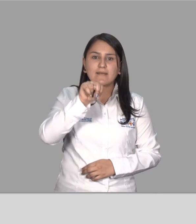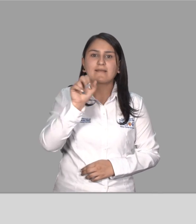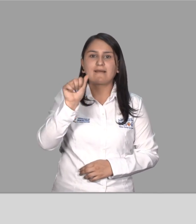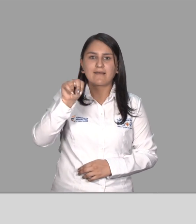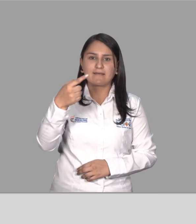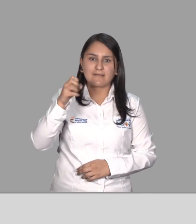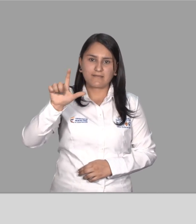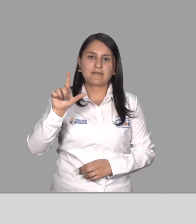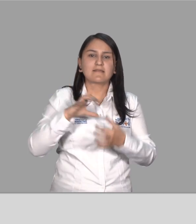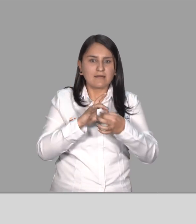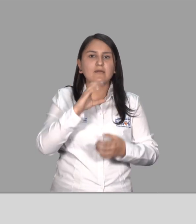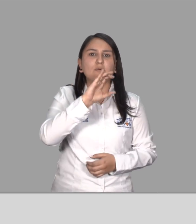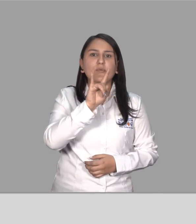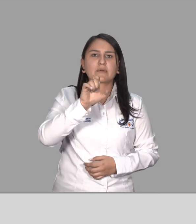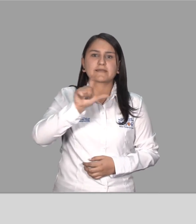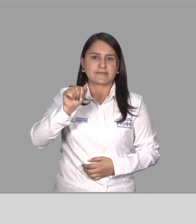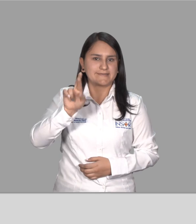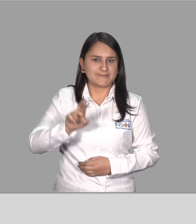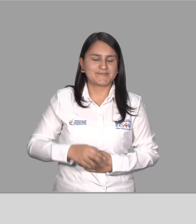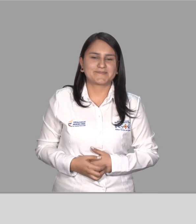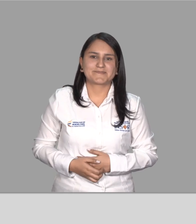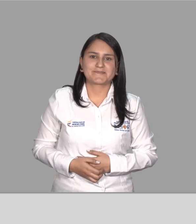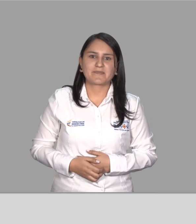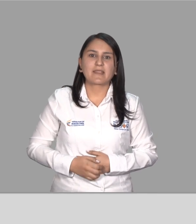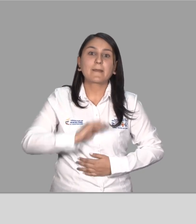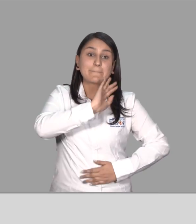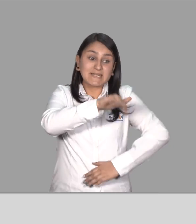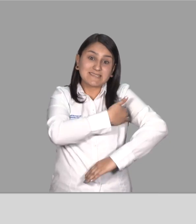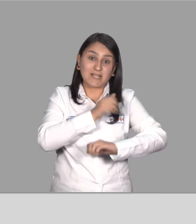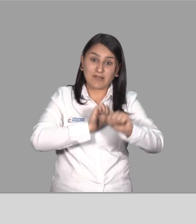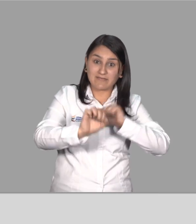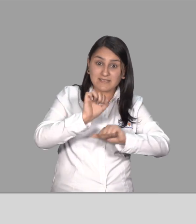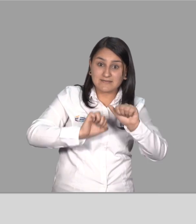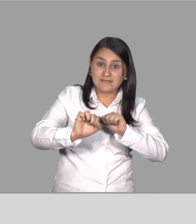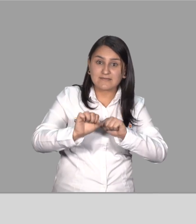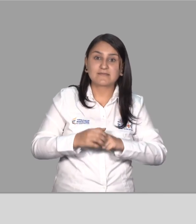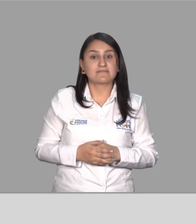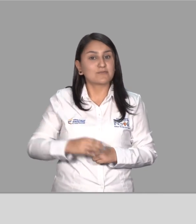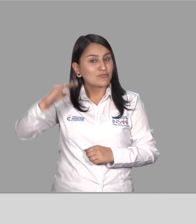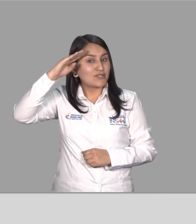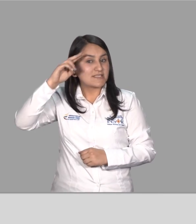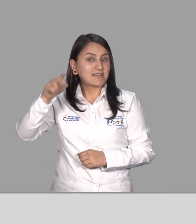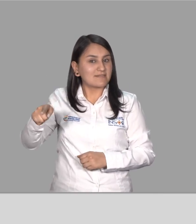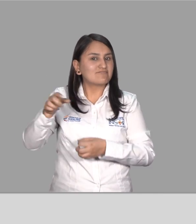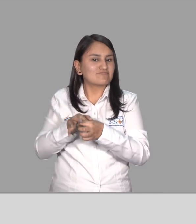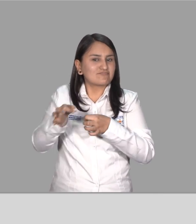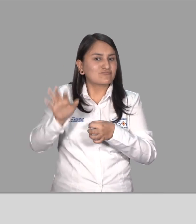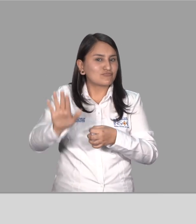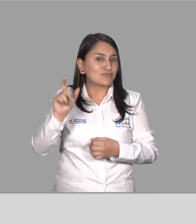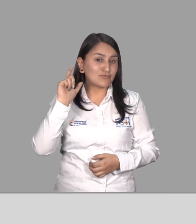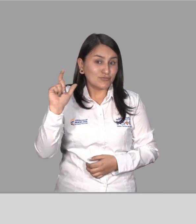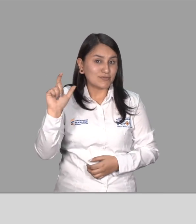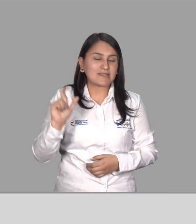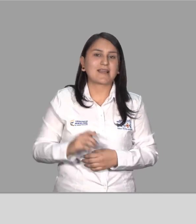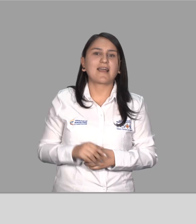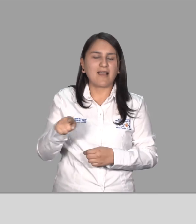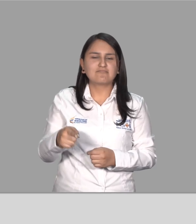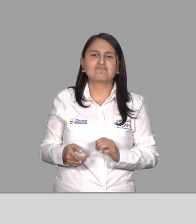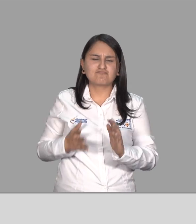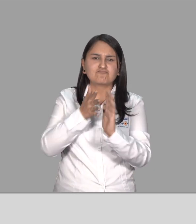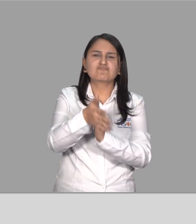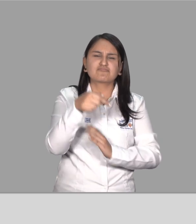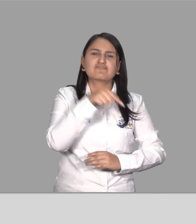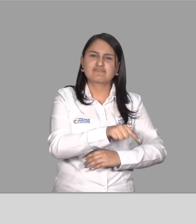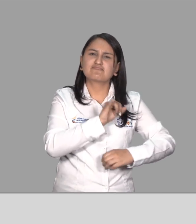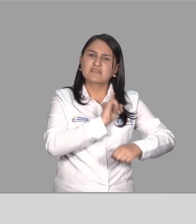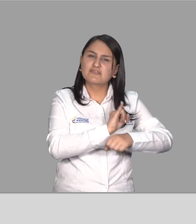Ministerio de Defensa, Policía Metropolitana de Cúcuta Declara al plantel educativo Instituto Técnico Guaymaral Como entorno escolar de